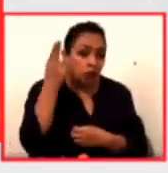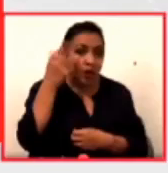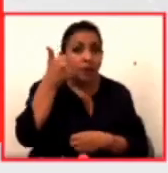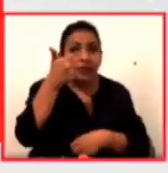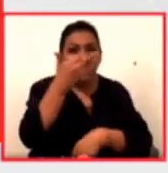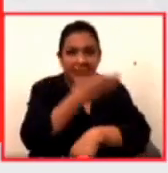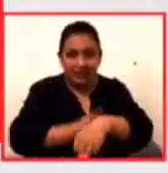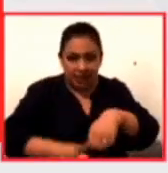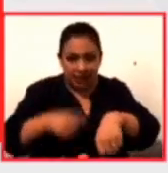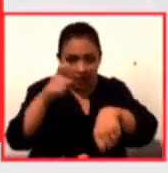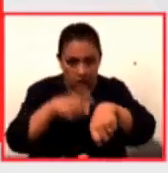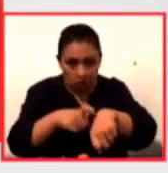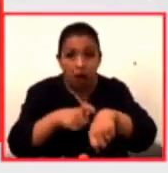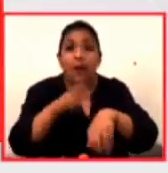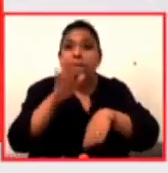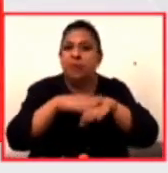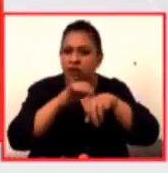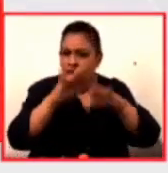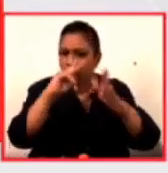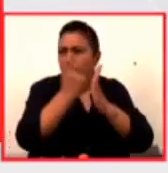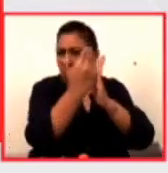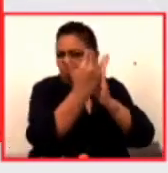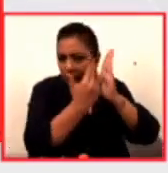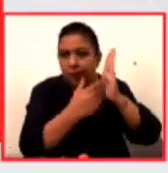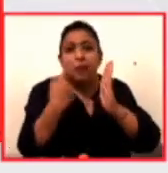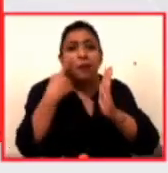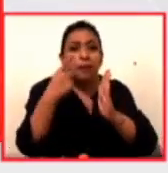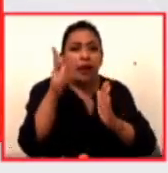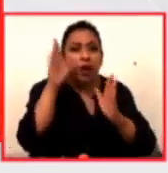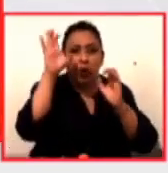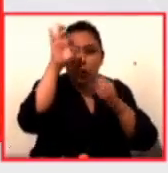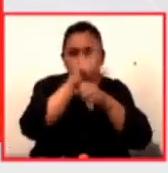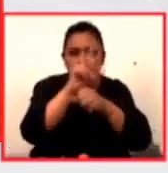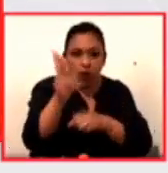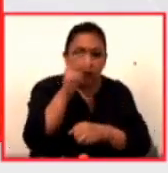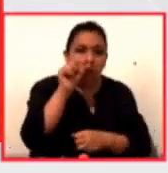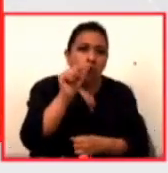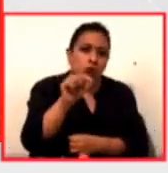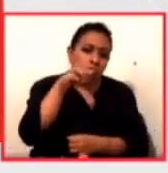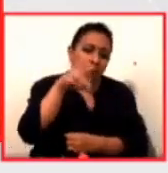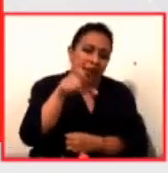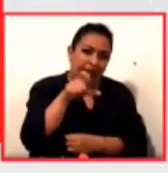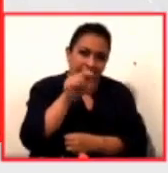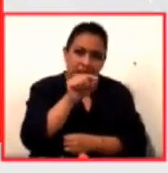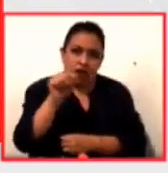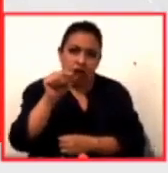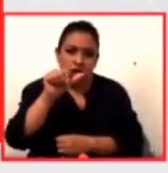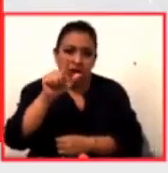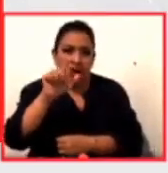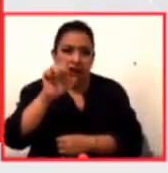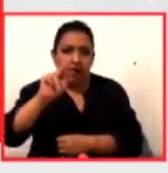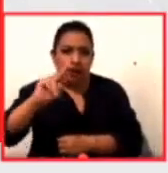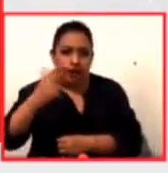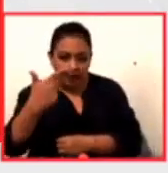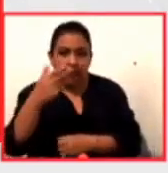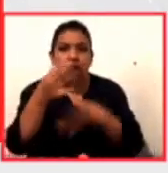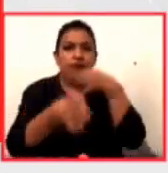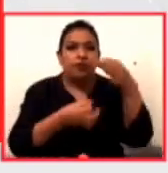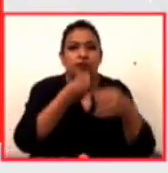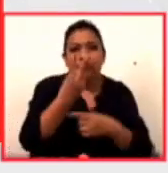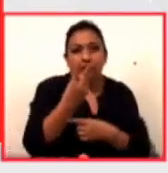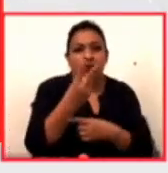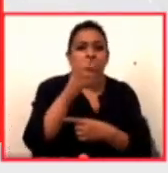Para más información del programa, visite culturaunam.mx-elalef. Noticias 22,